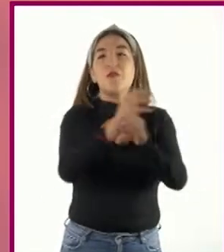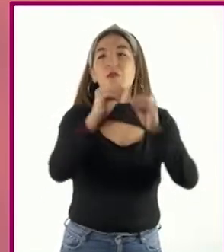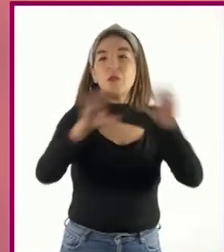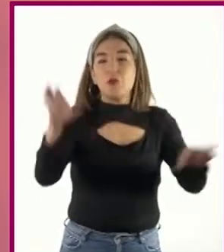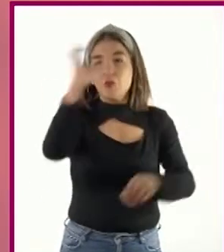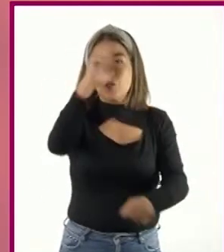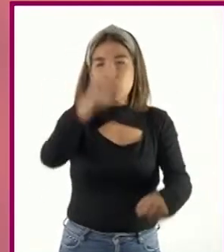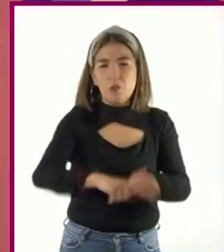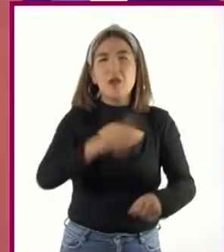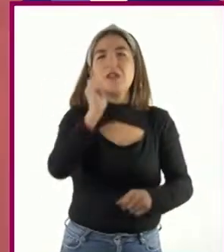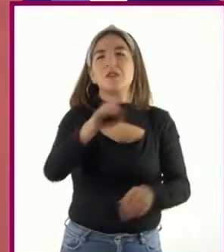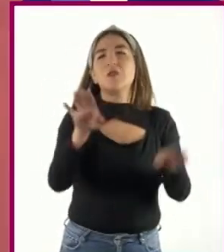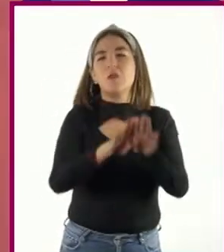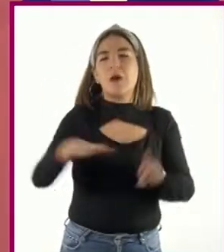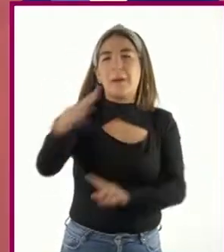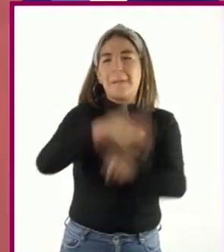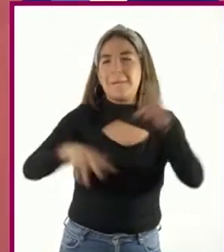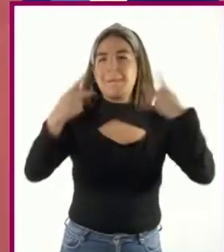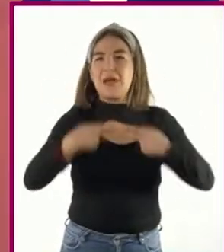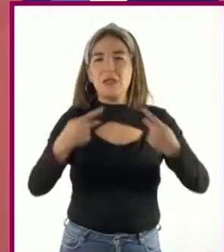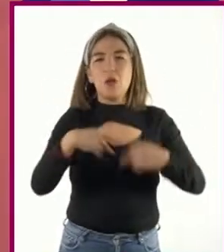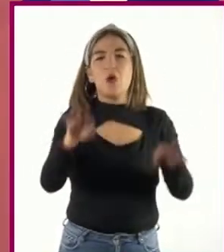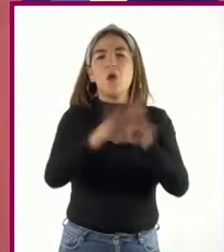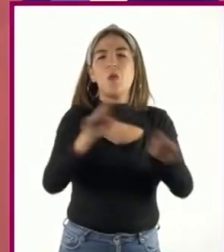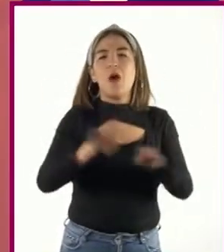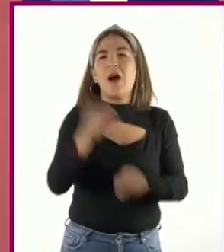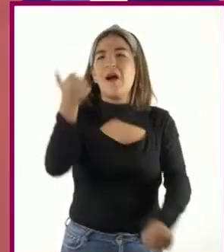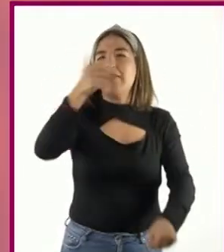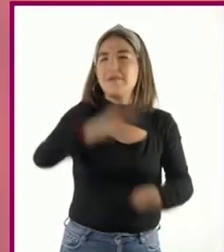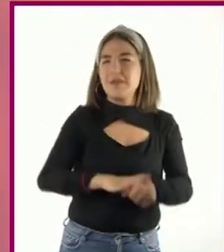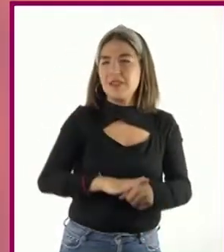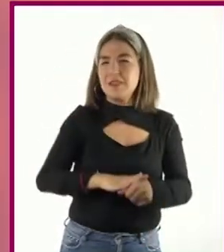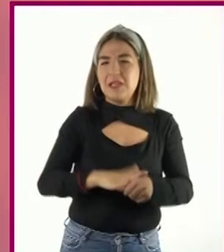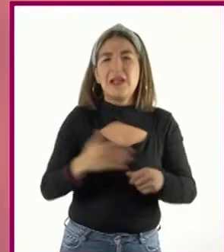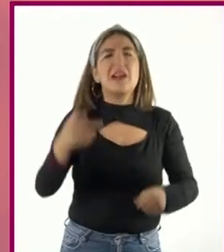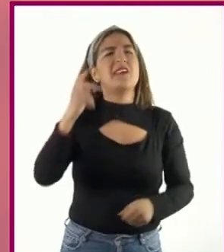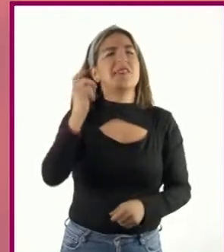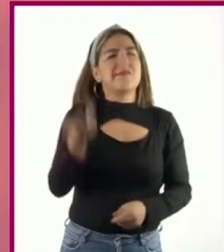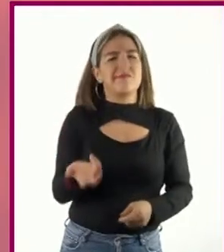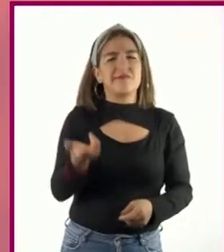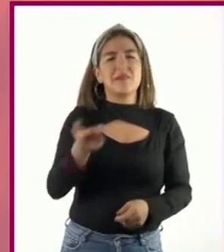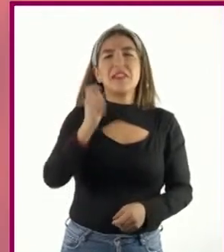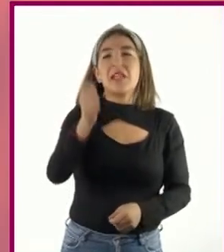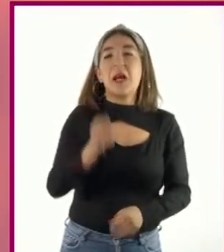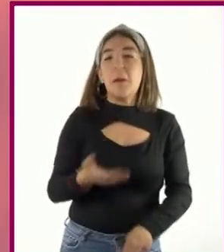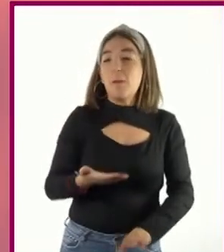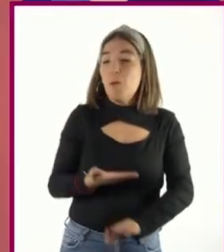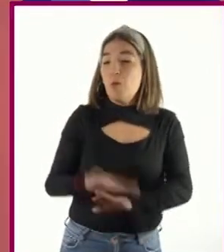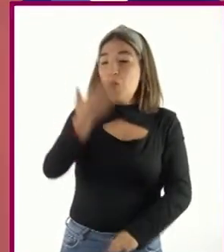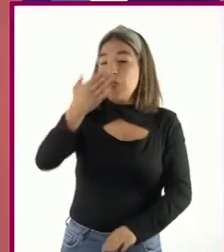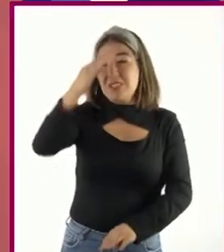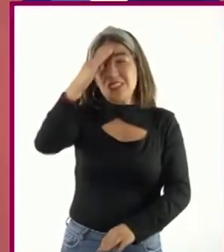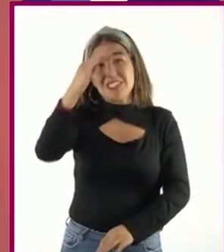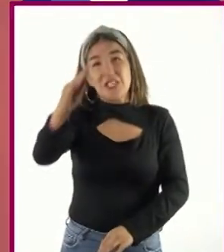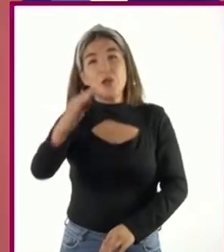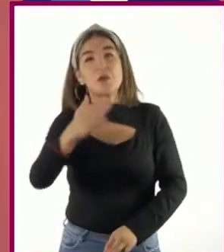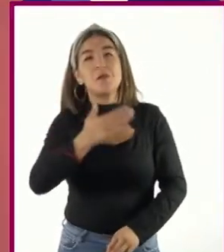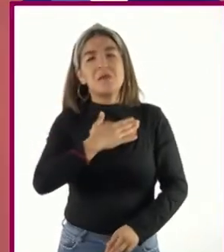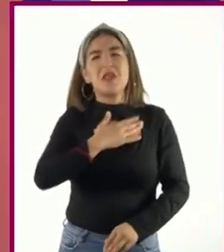Difusión Cultural o a los señores del cuerpo administrativo. ¿Y qué quiere decir muy señores míos? Como